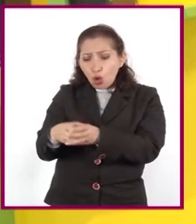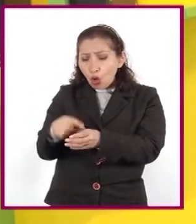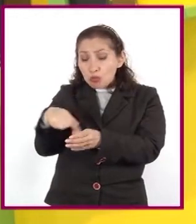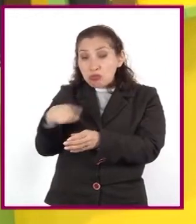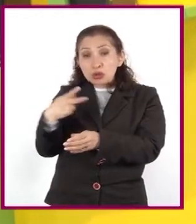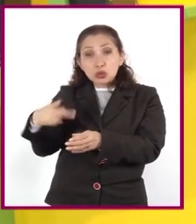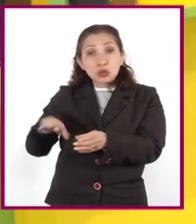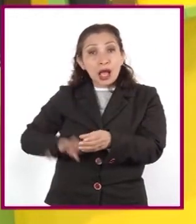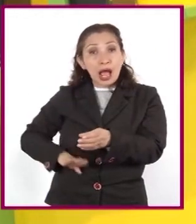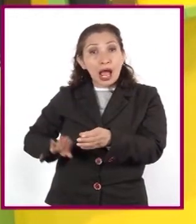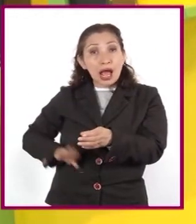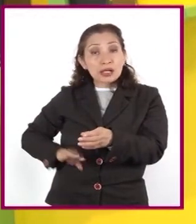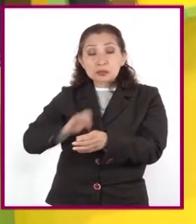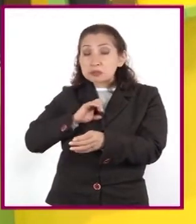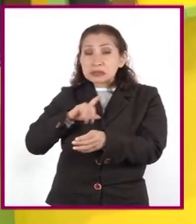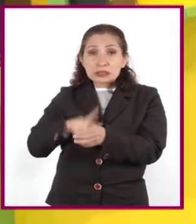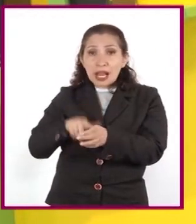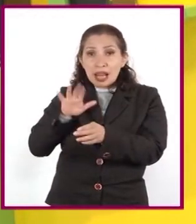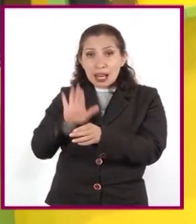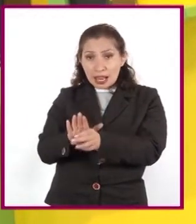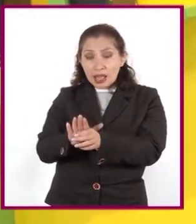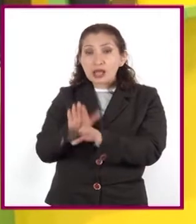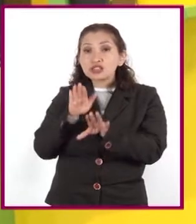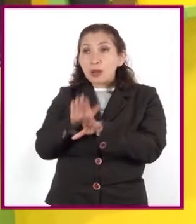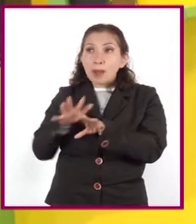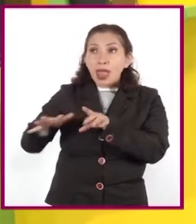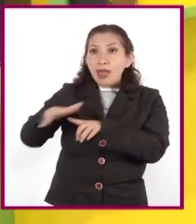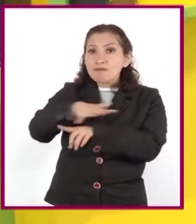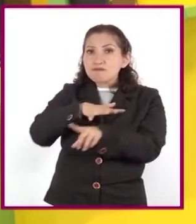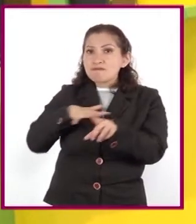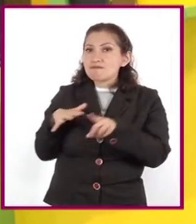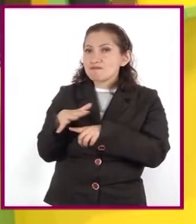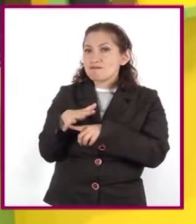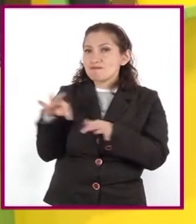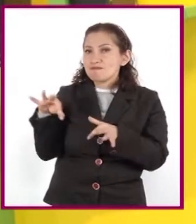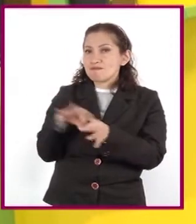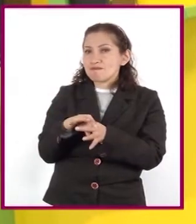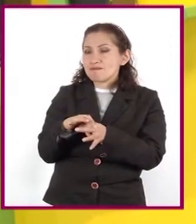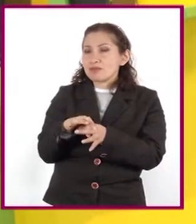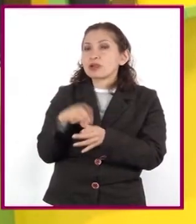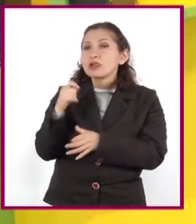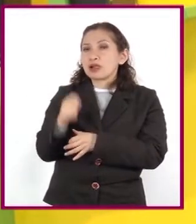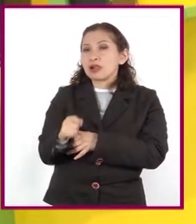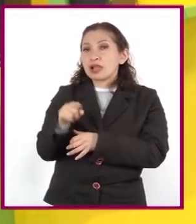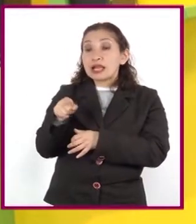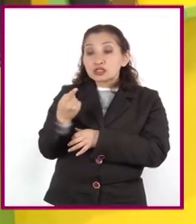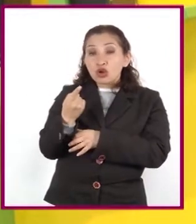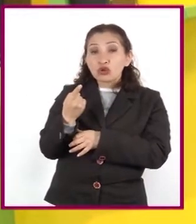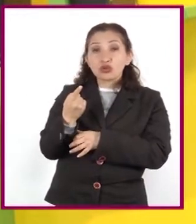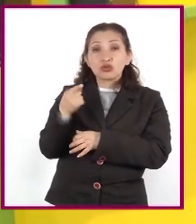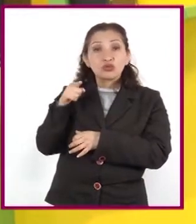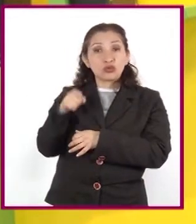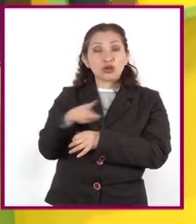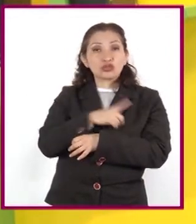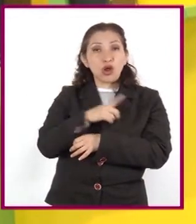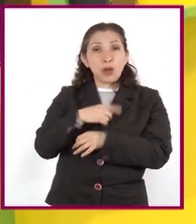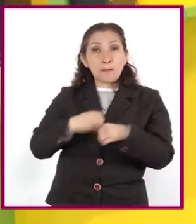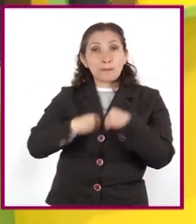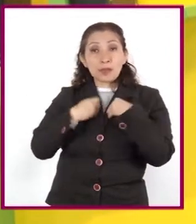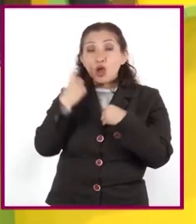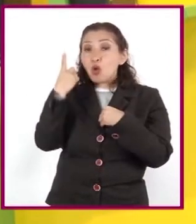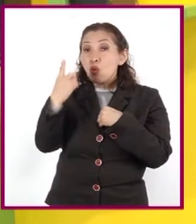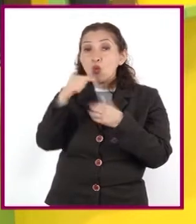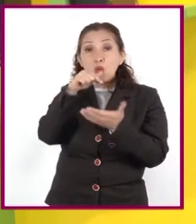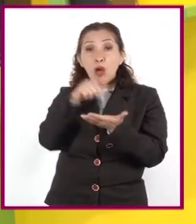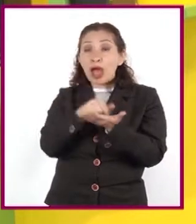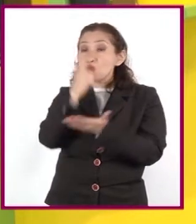características específicas relacionadas con su entorno, es decir, que son aquellas que solo viven en